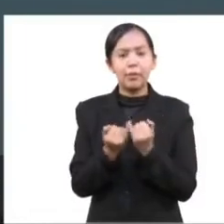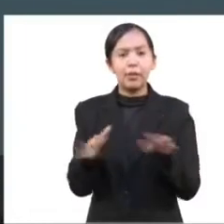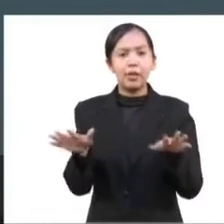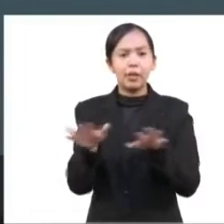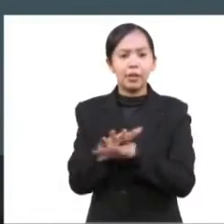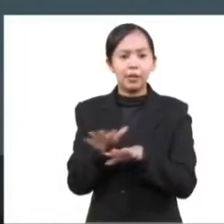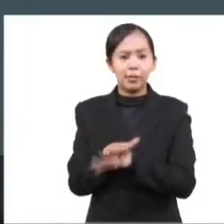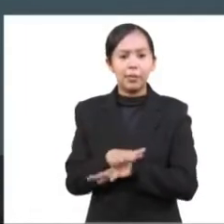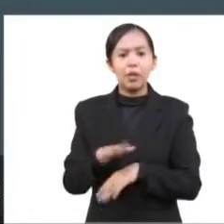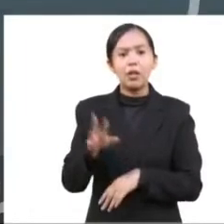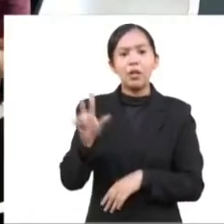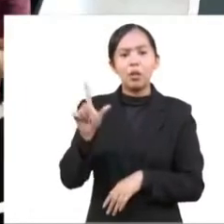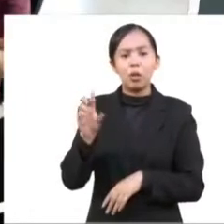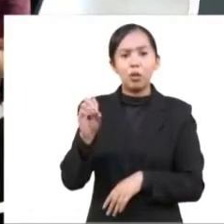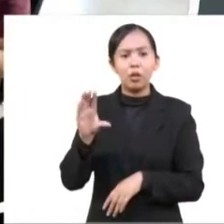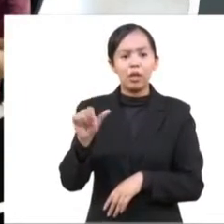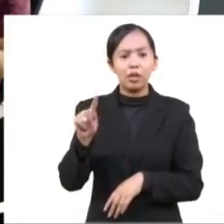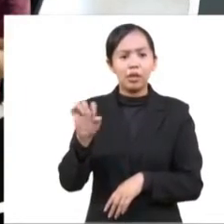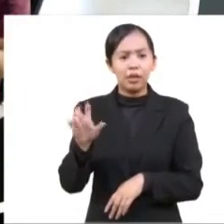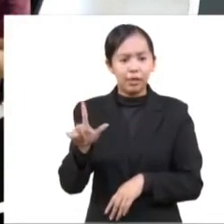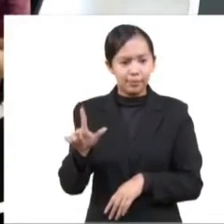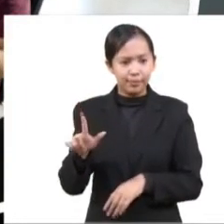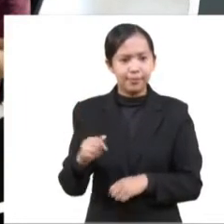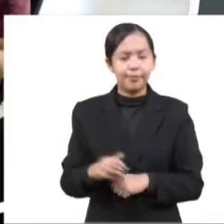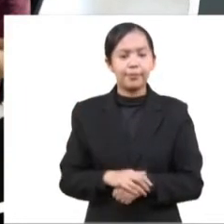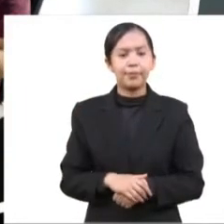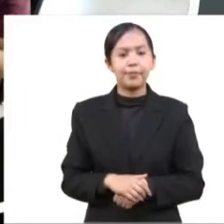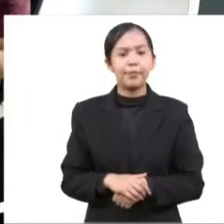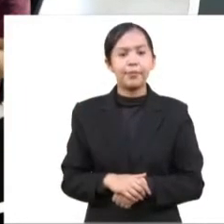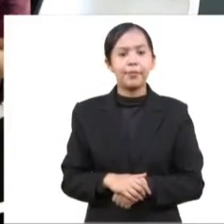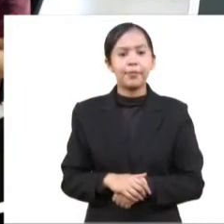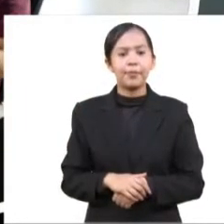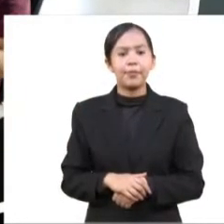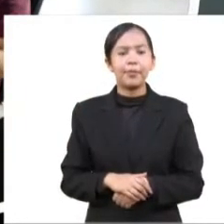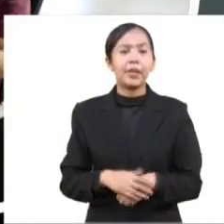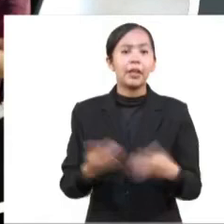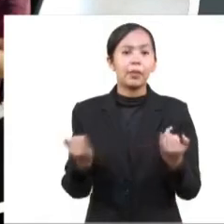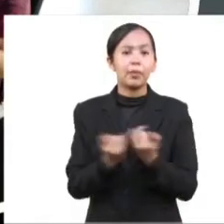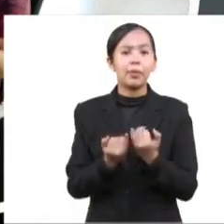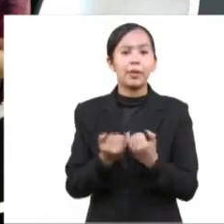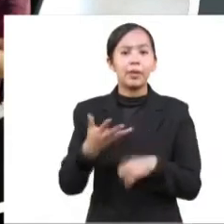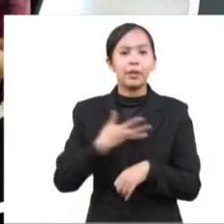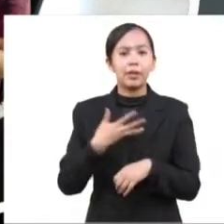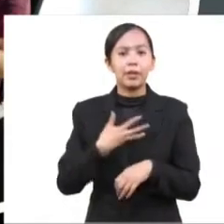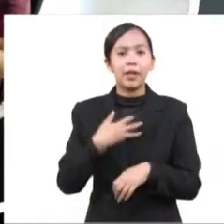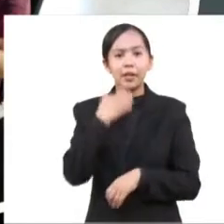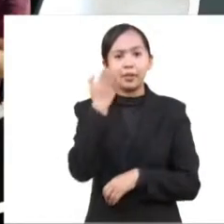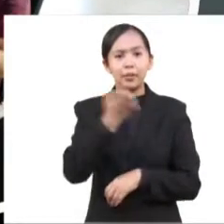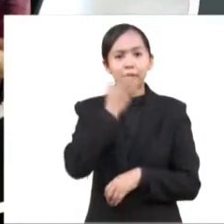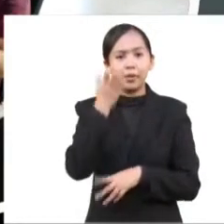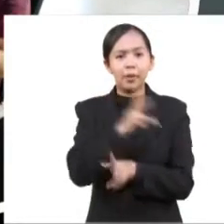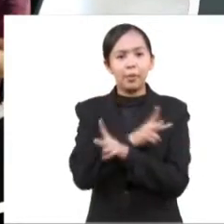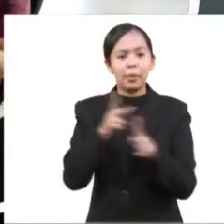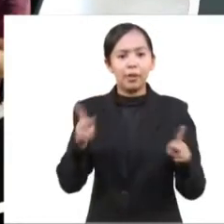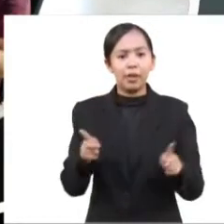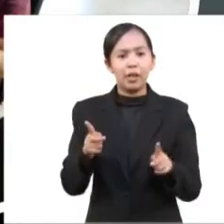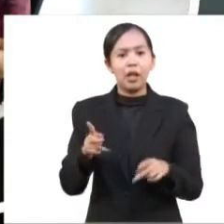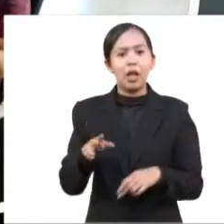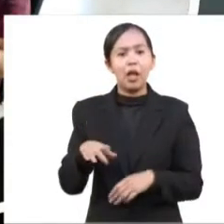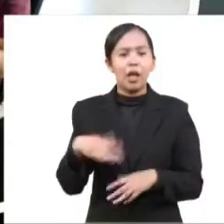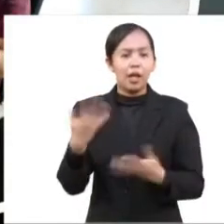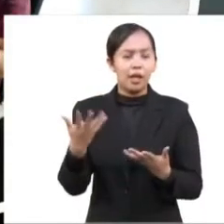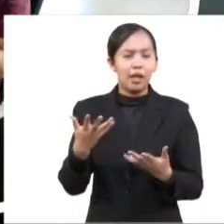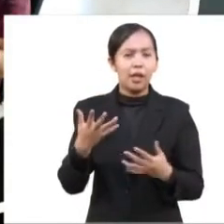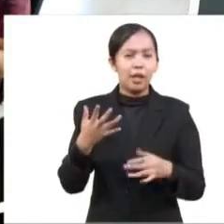de Locatel a través de el asterisco 0.311. y tenemos la escuela pública de código más grande,